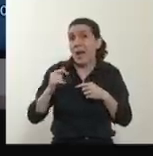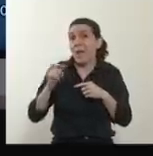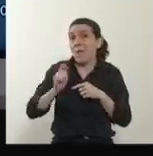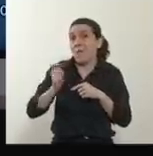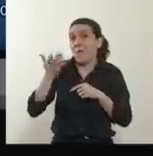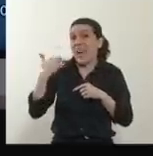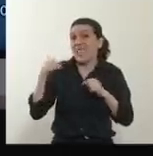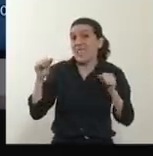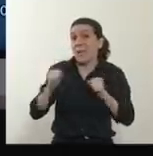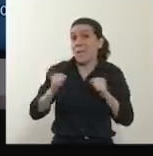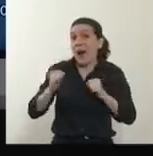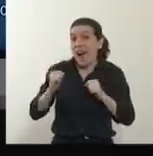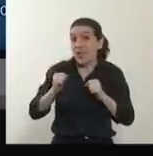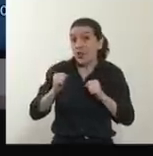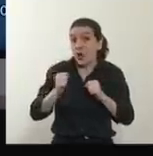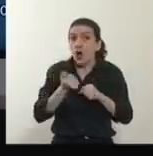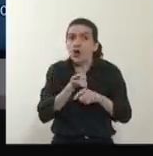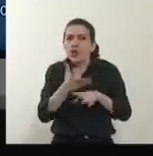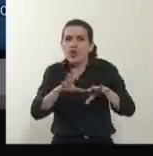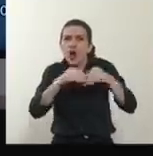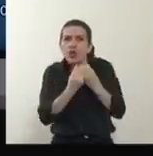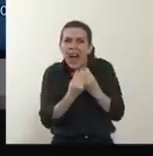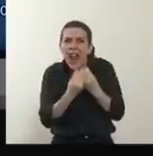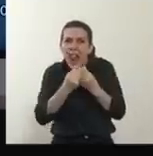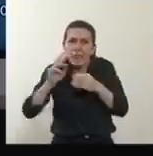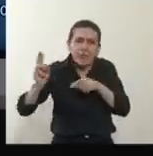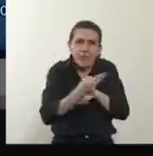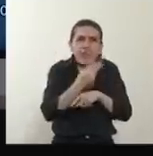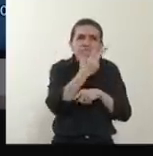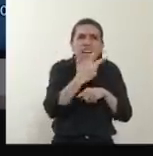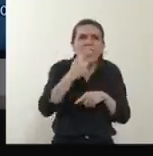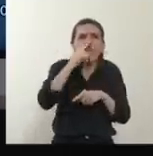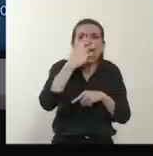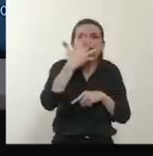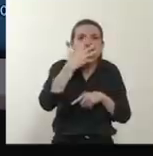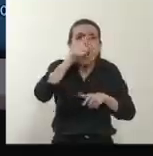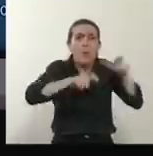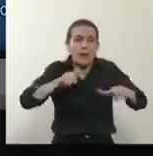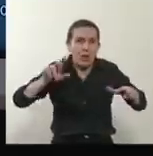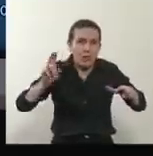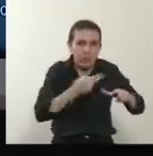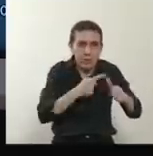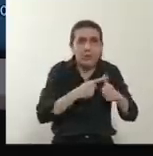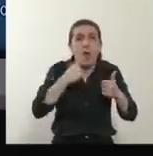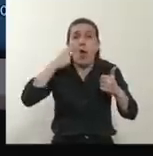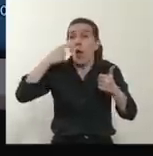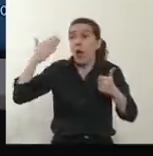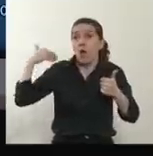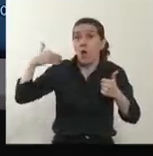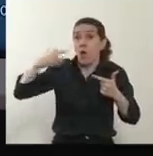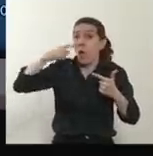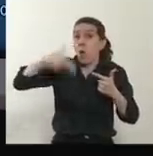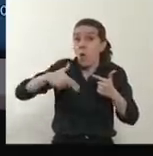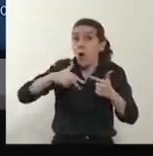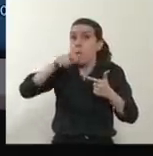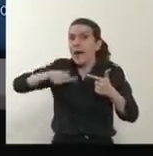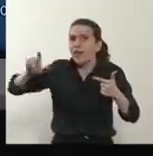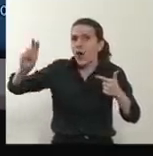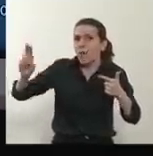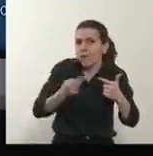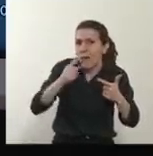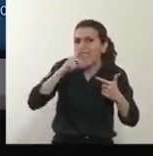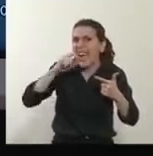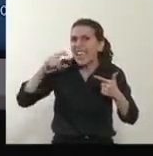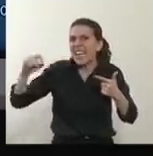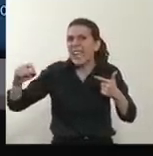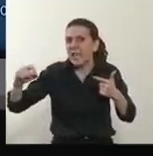la cantidad de muertos eran 375. En junio, fue 700 la cantidad